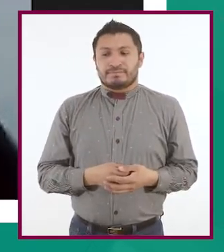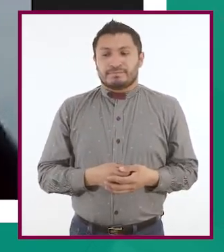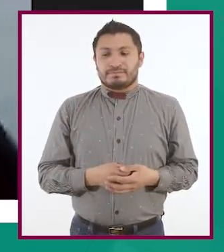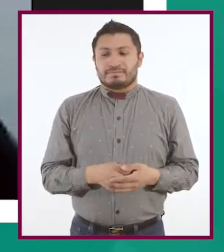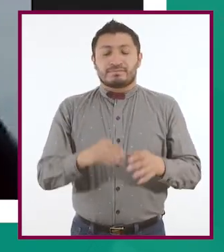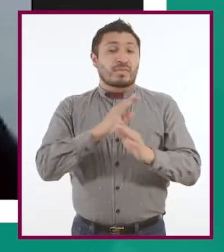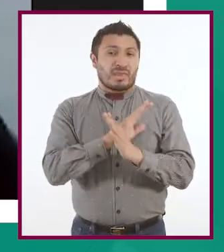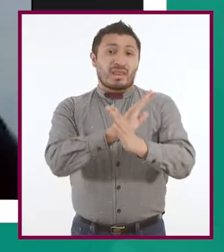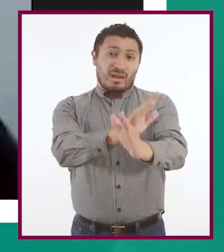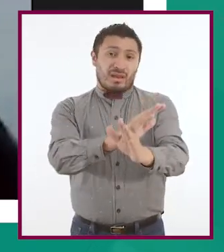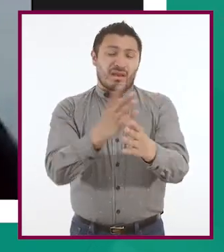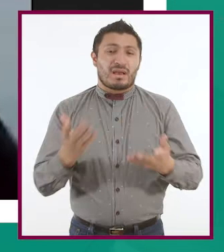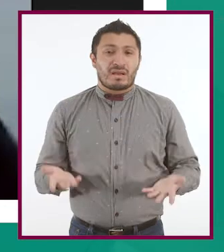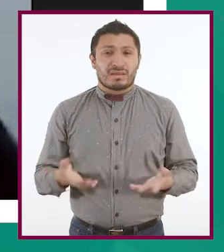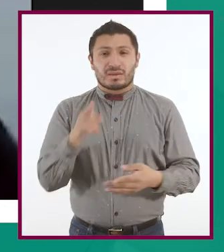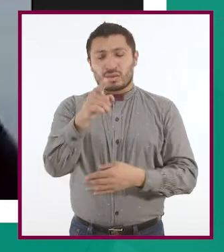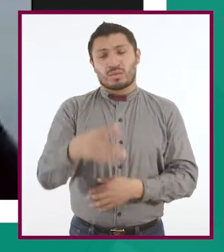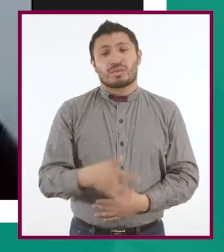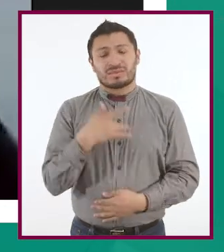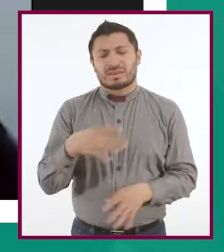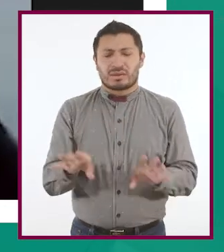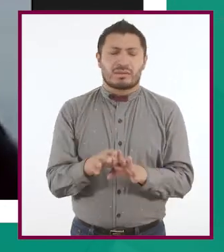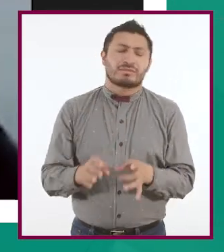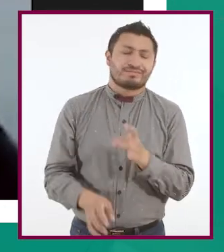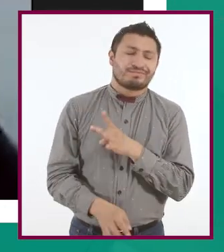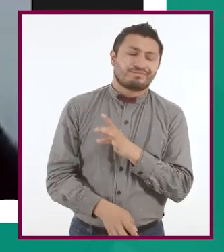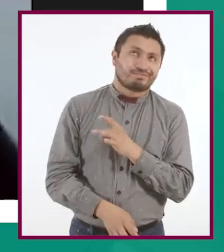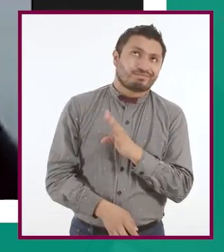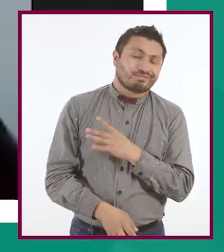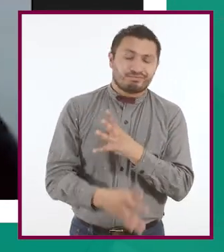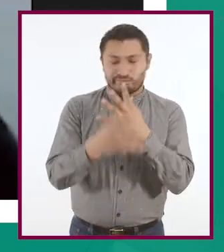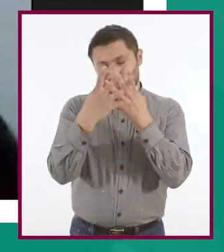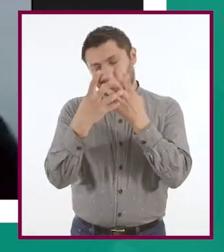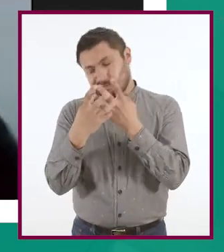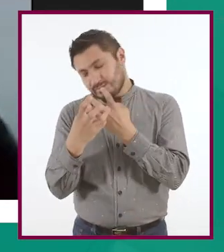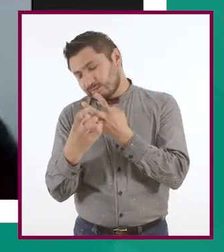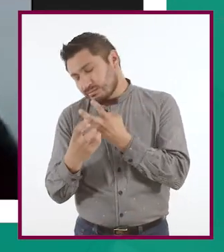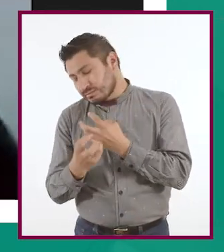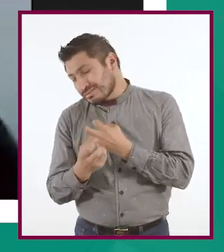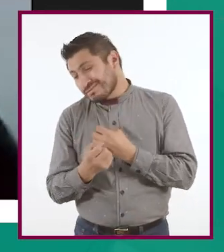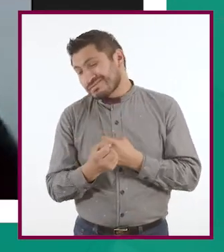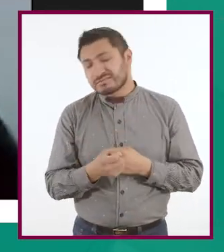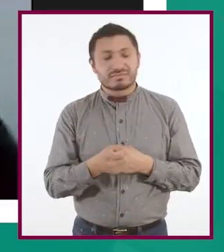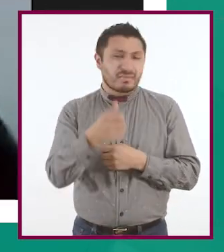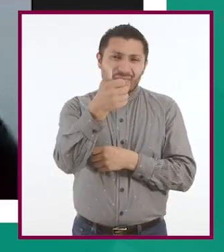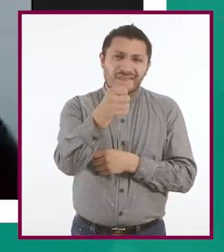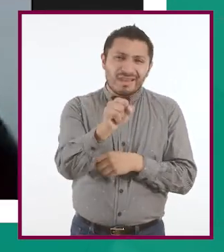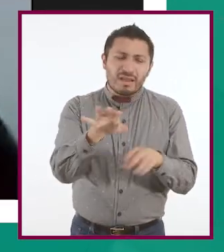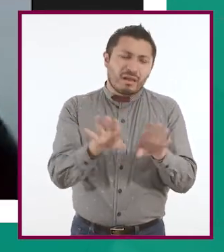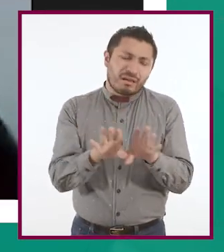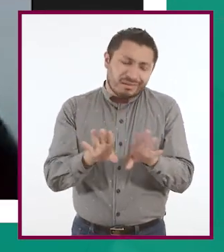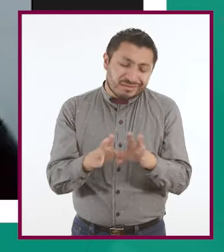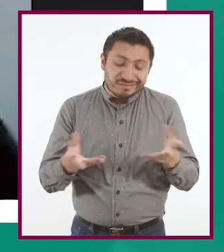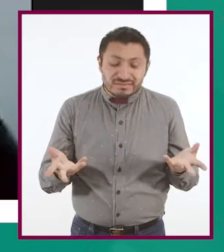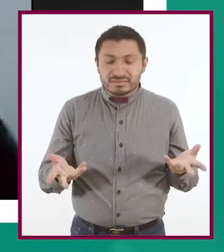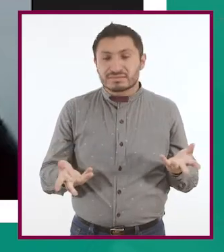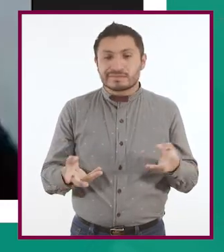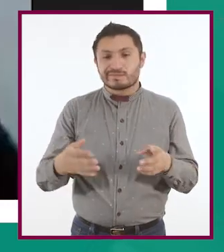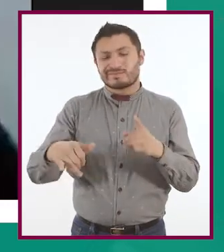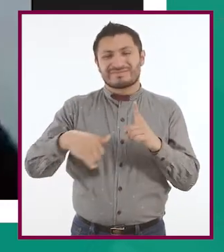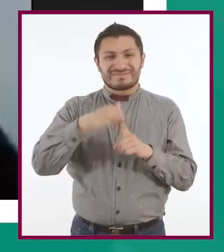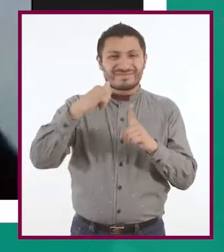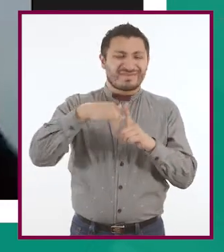Evitar sentirte intimidado, sentirte triste, sentirte así como pues los